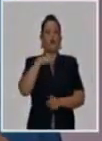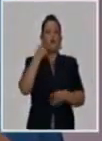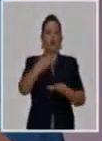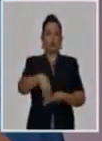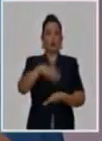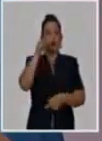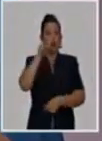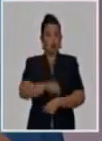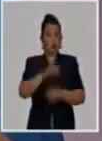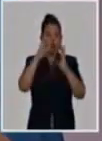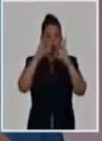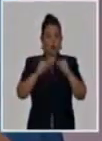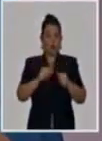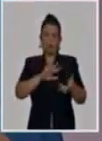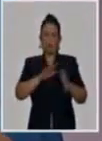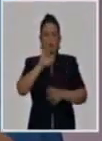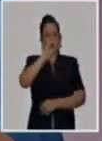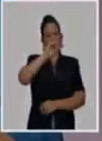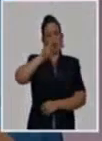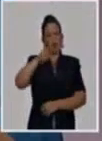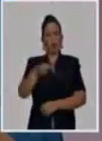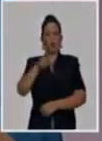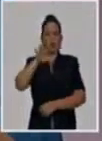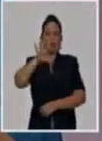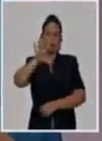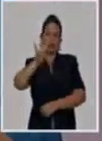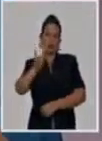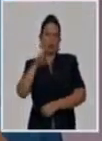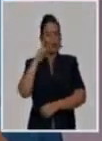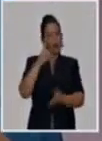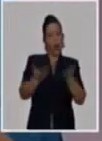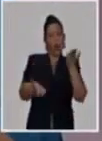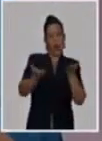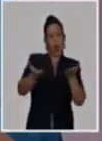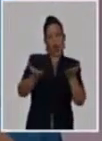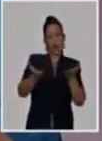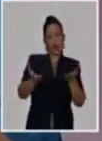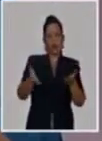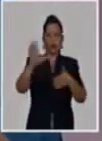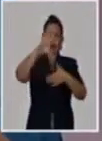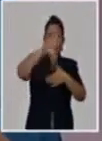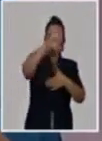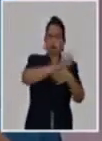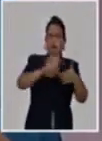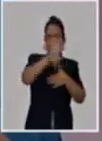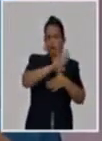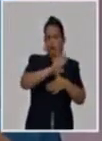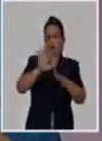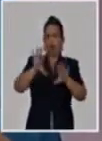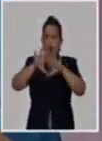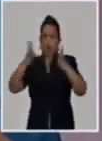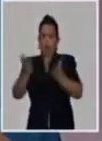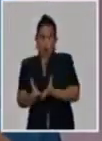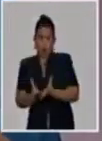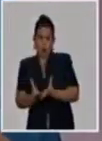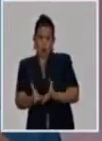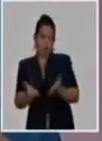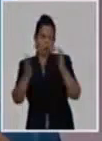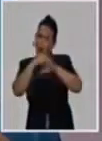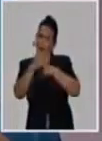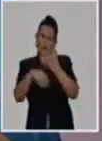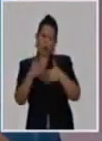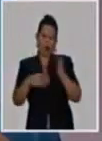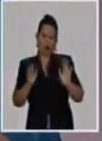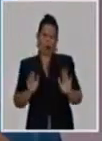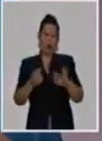letalidad de 0.59. Si nos comparamos con el mundo y la región, diríamos, bueno, no es un problema. Para nosotros, la vida de una sola persona